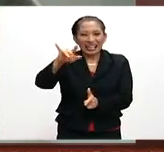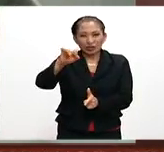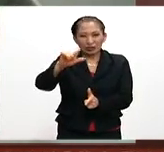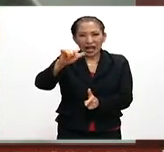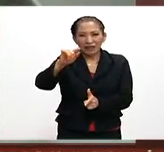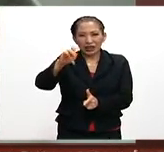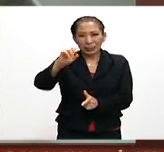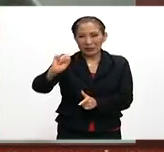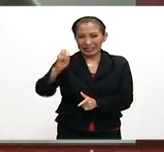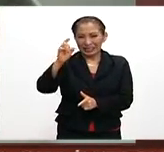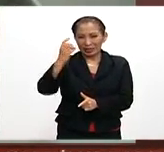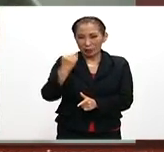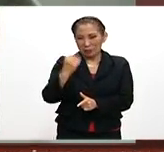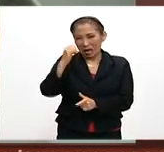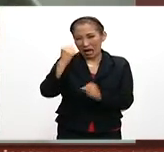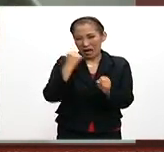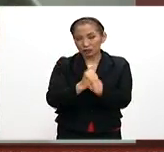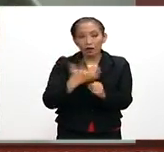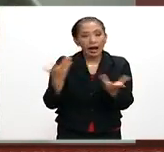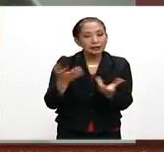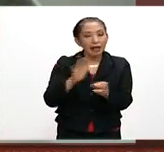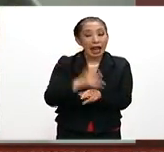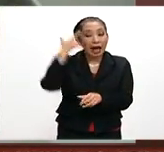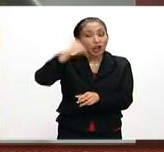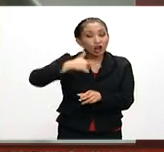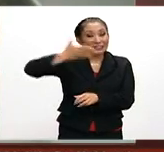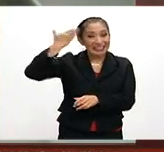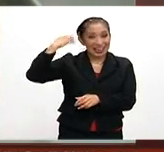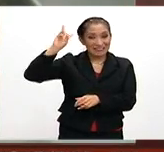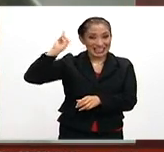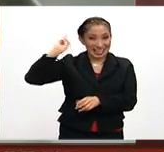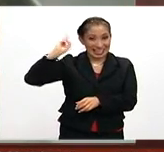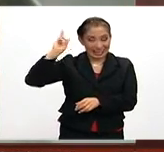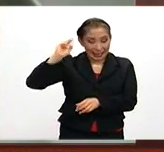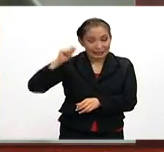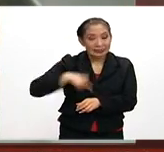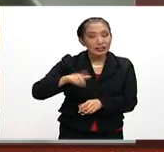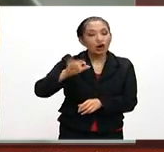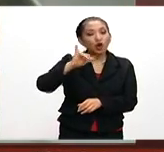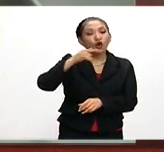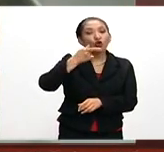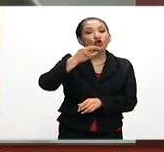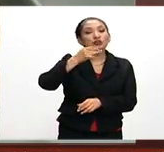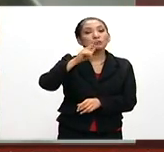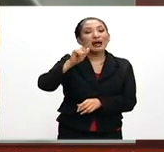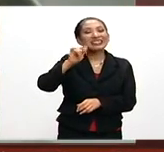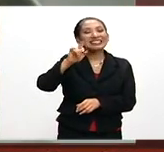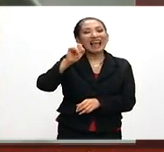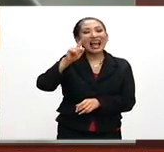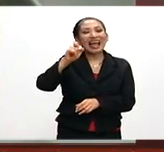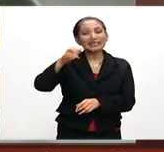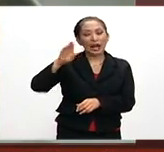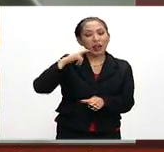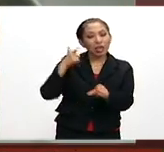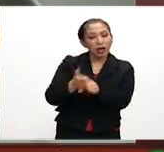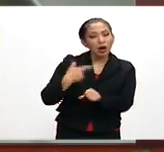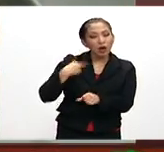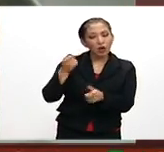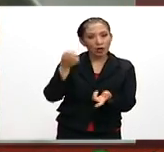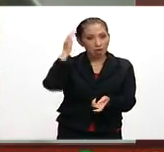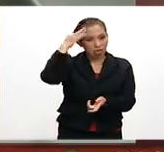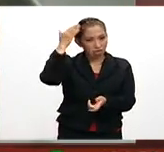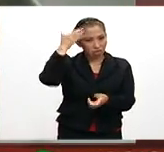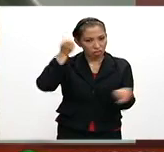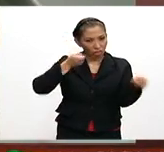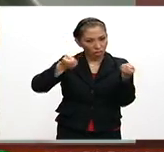Alfredo, de 29 años de edad, se produjo la noche del pasado viernes. Guzmán Salazar, señalado por las autoridades como uno de los operadores